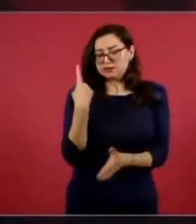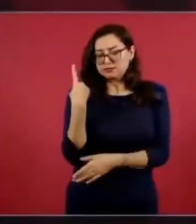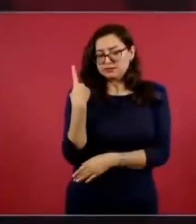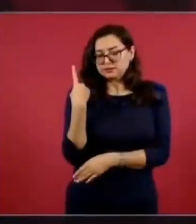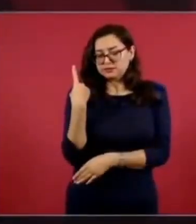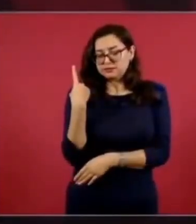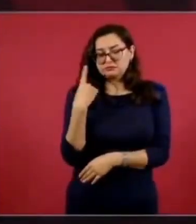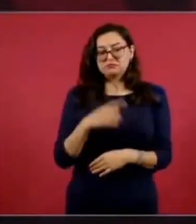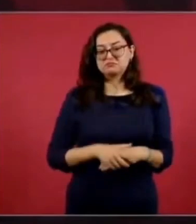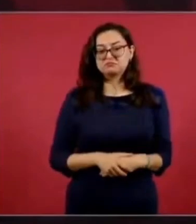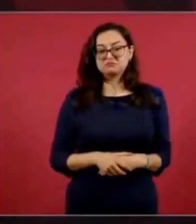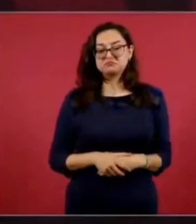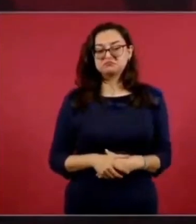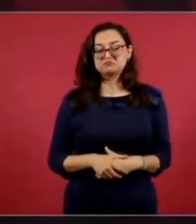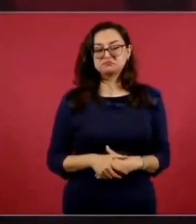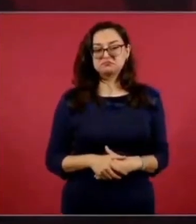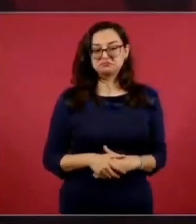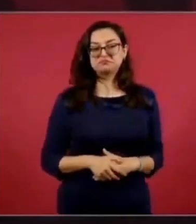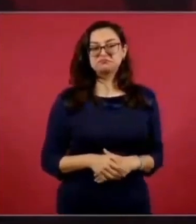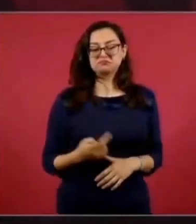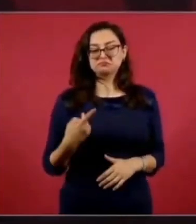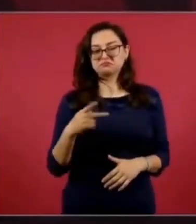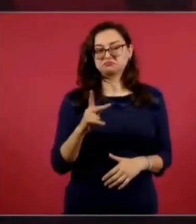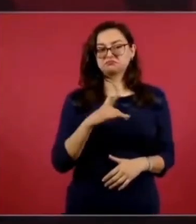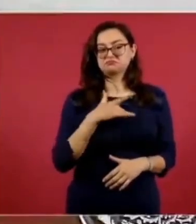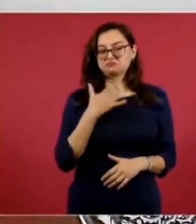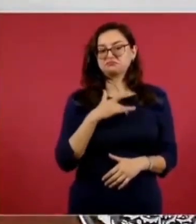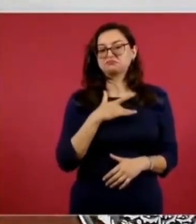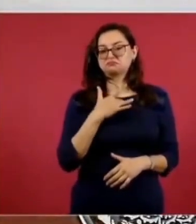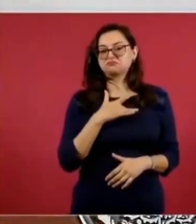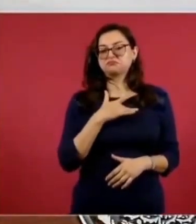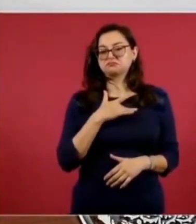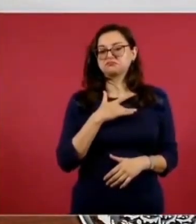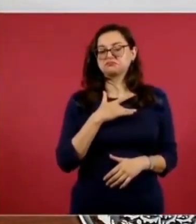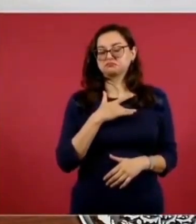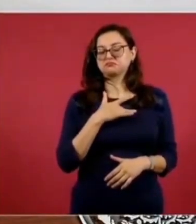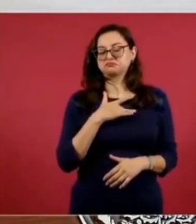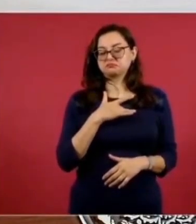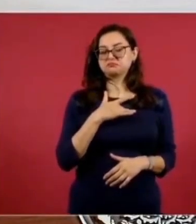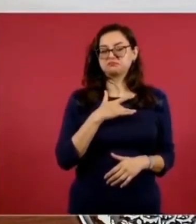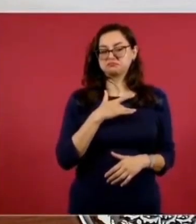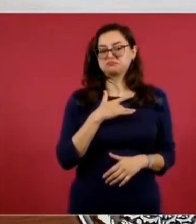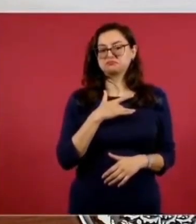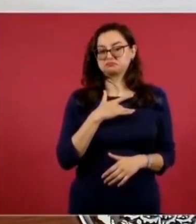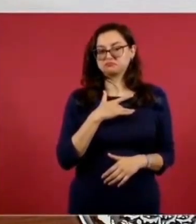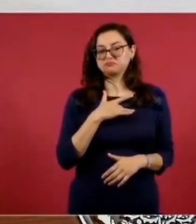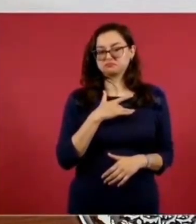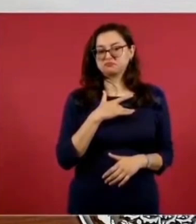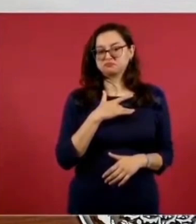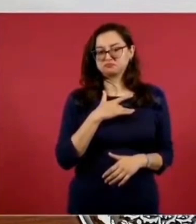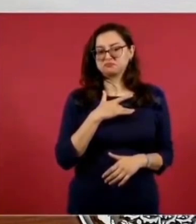Pero yo creo que hacía falta la pausa.